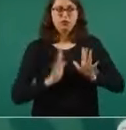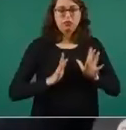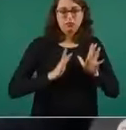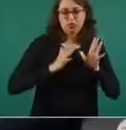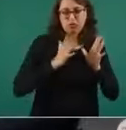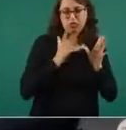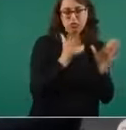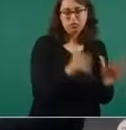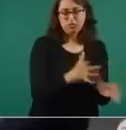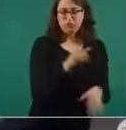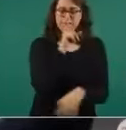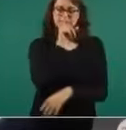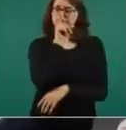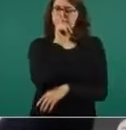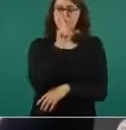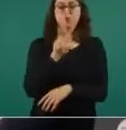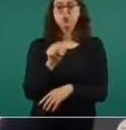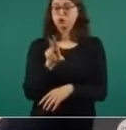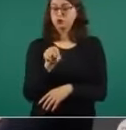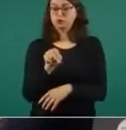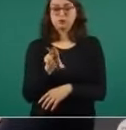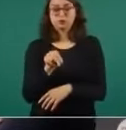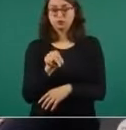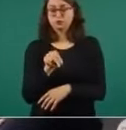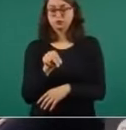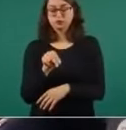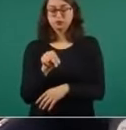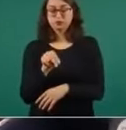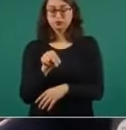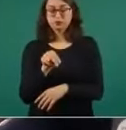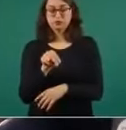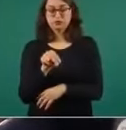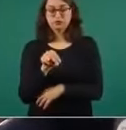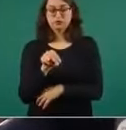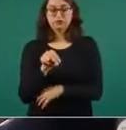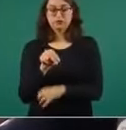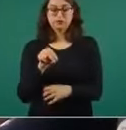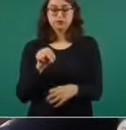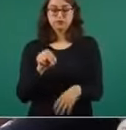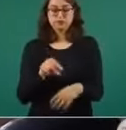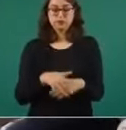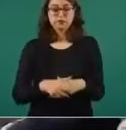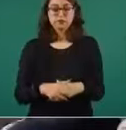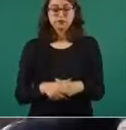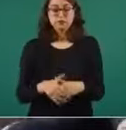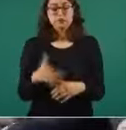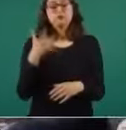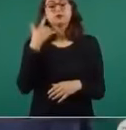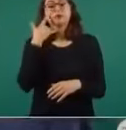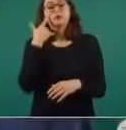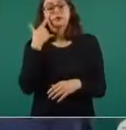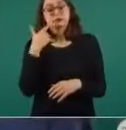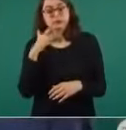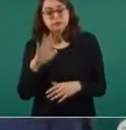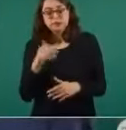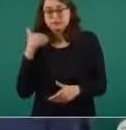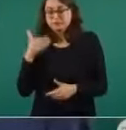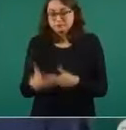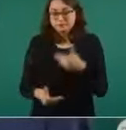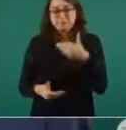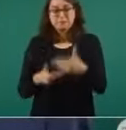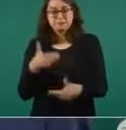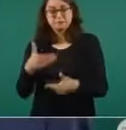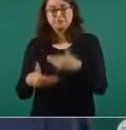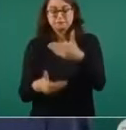vamos a que sea lo básico, lo necesario.